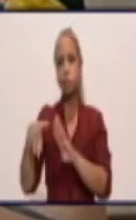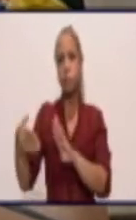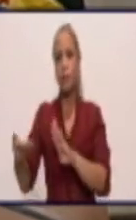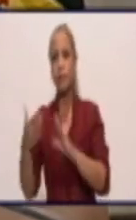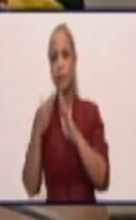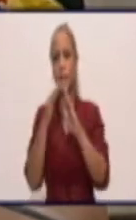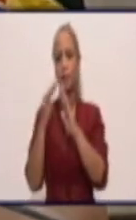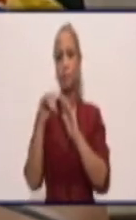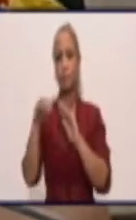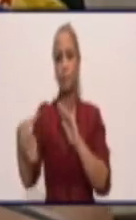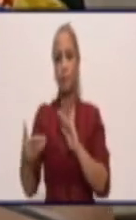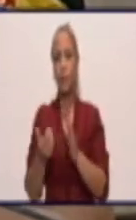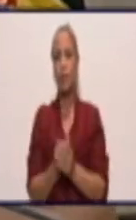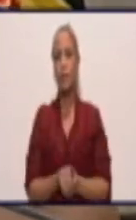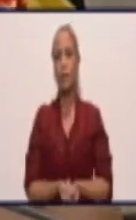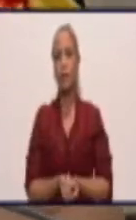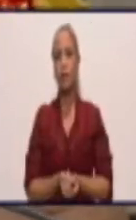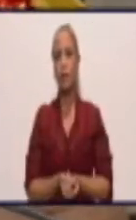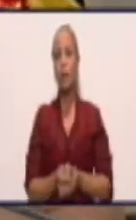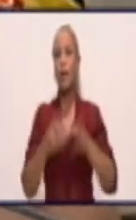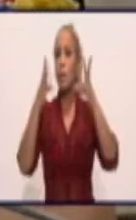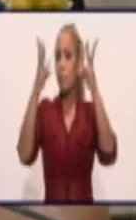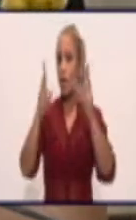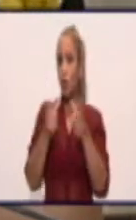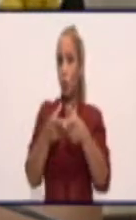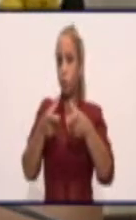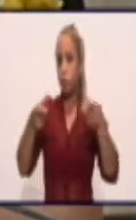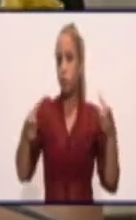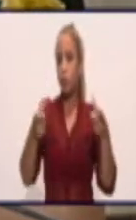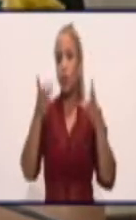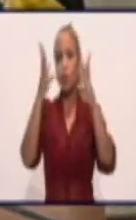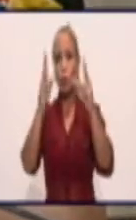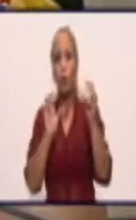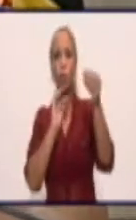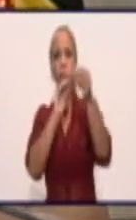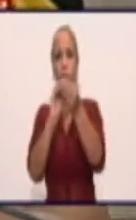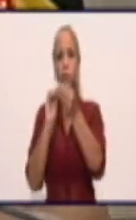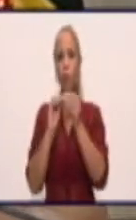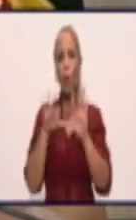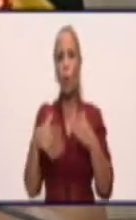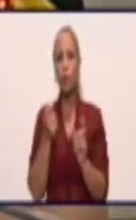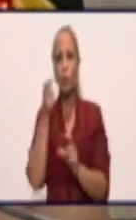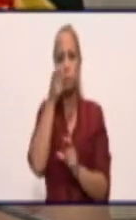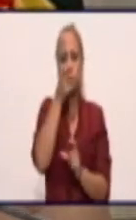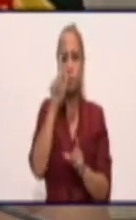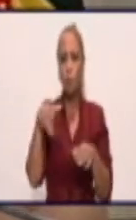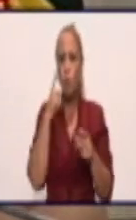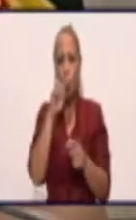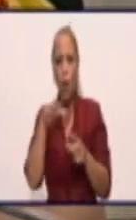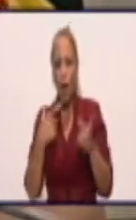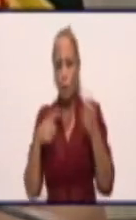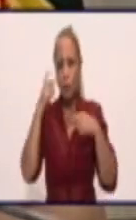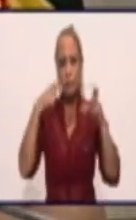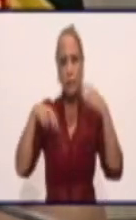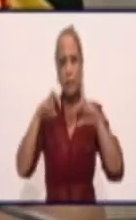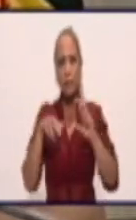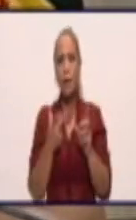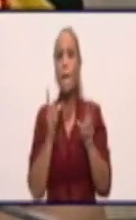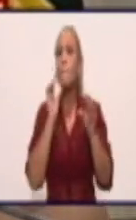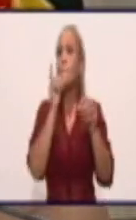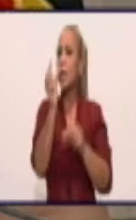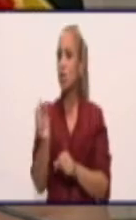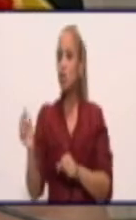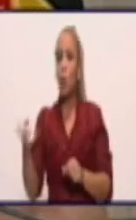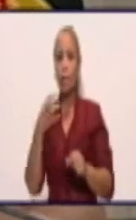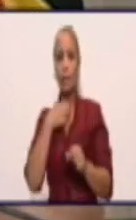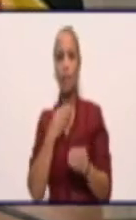Es decir, que el mayor número de casos, cuando investigamos la fuente de infección, procede de personas que han tenido